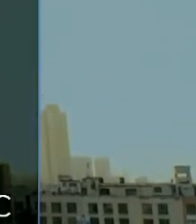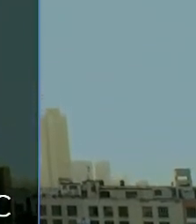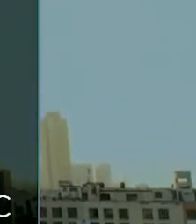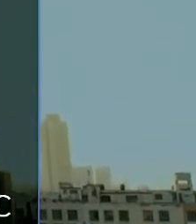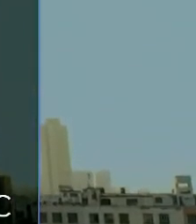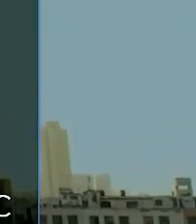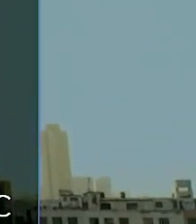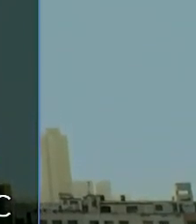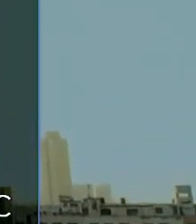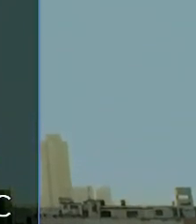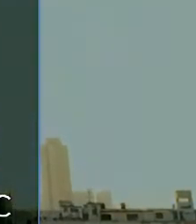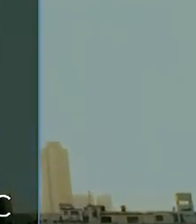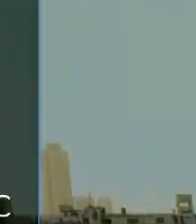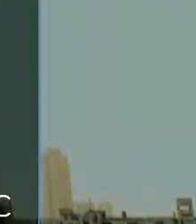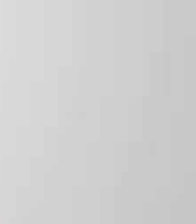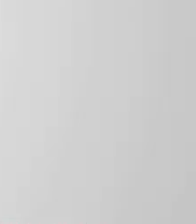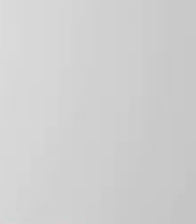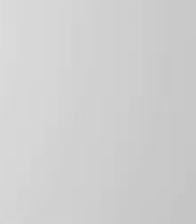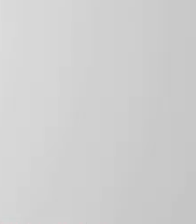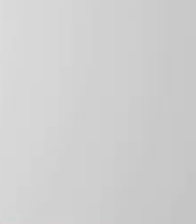les informó Anaya Aguirre